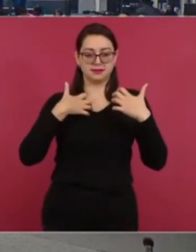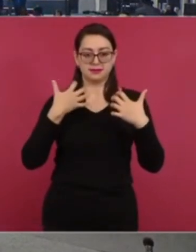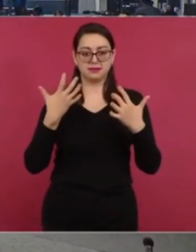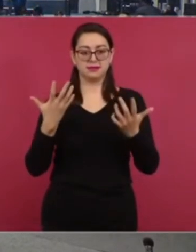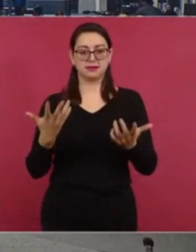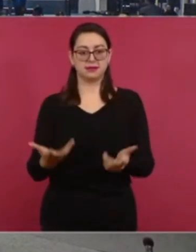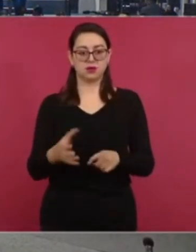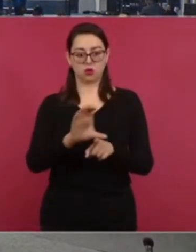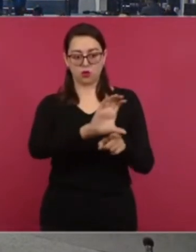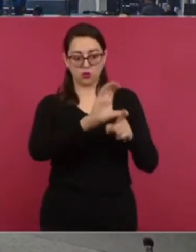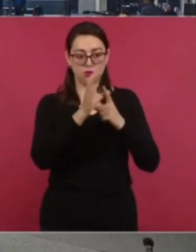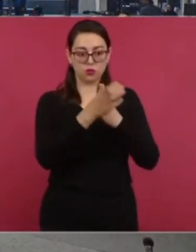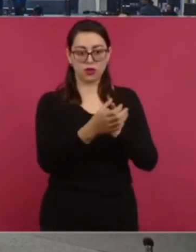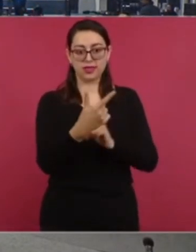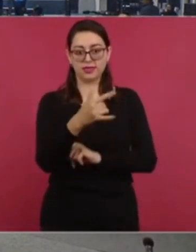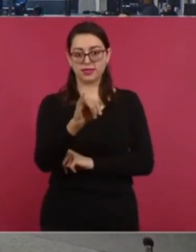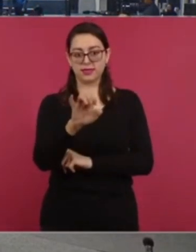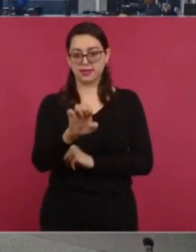la rebelión